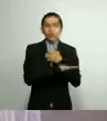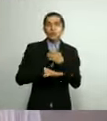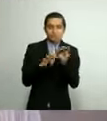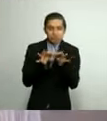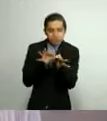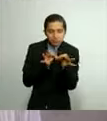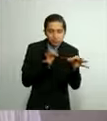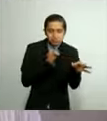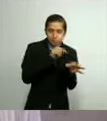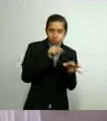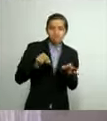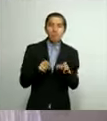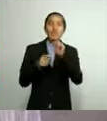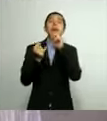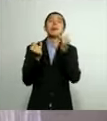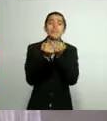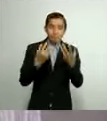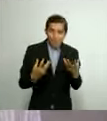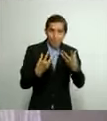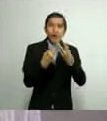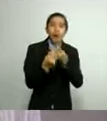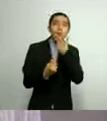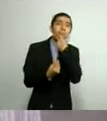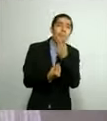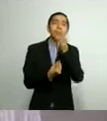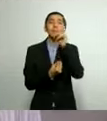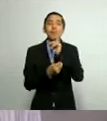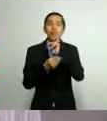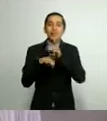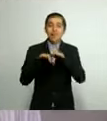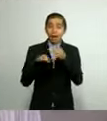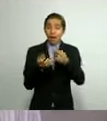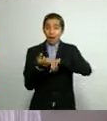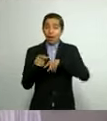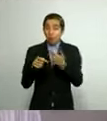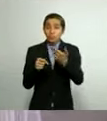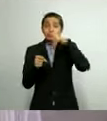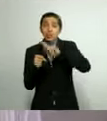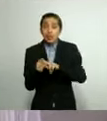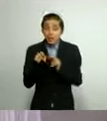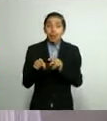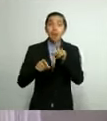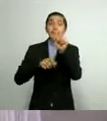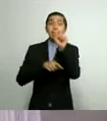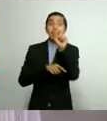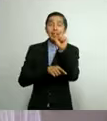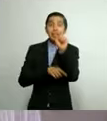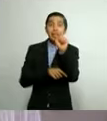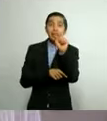A ellos se suman los hombres y mujeres de nuestros hospitales, donde 24